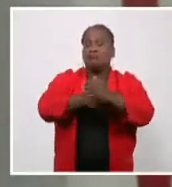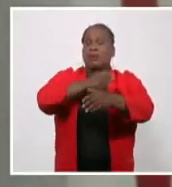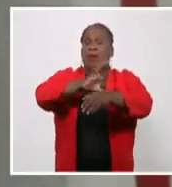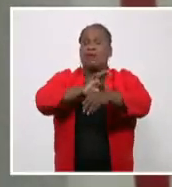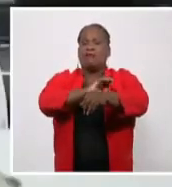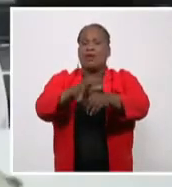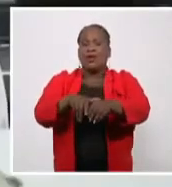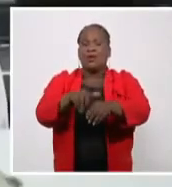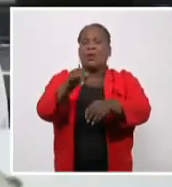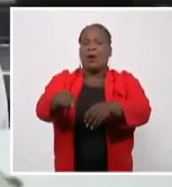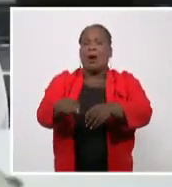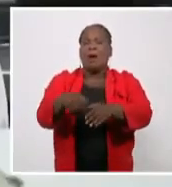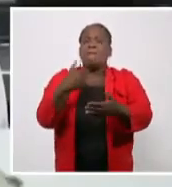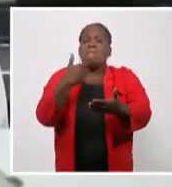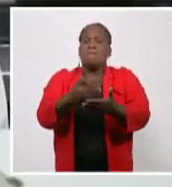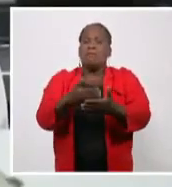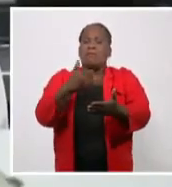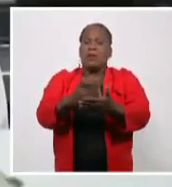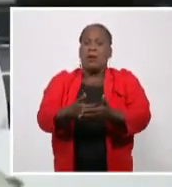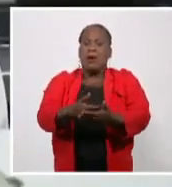las pruebas y vacunas contra el SARS-CoV-2.